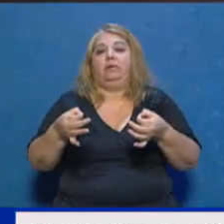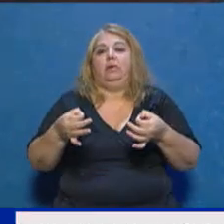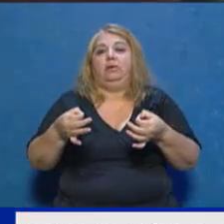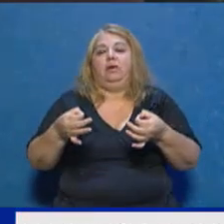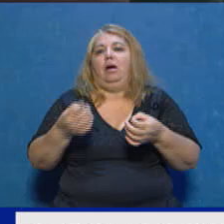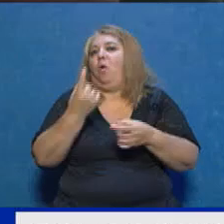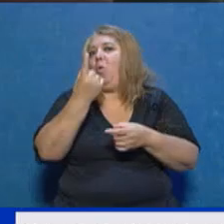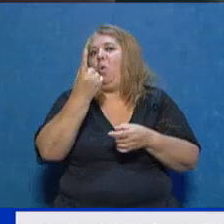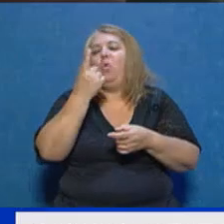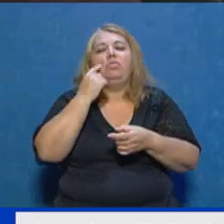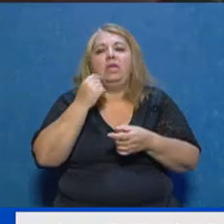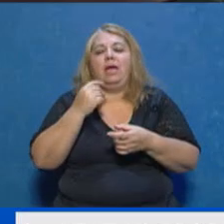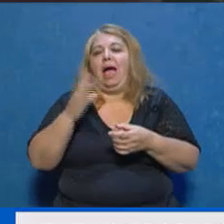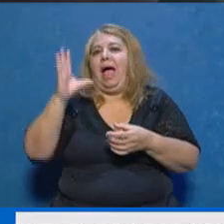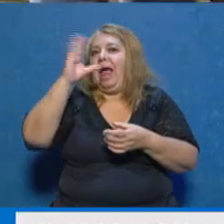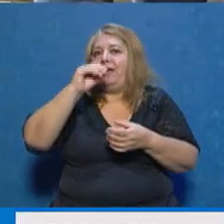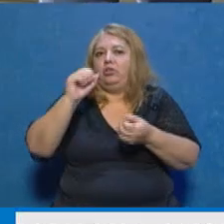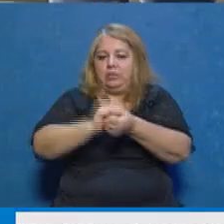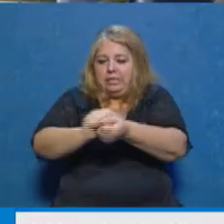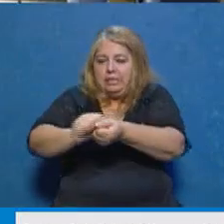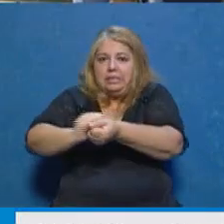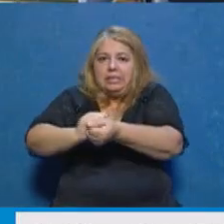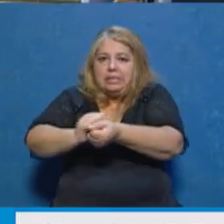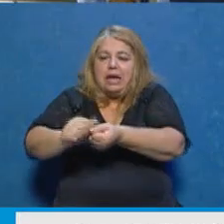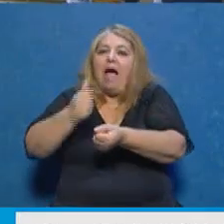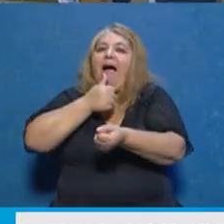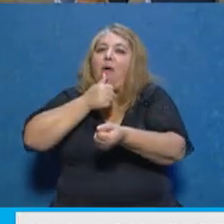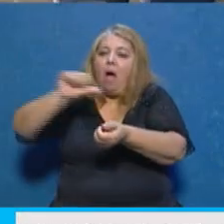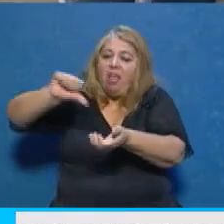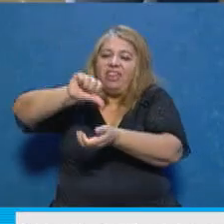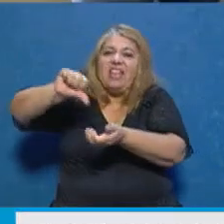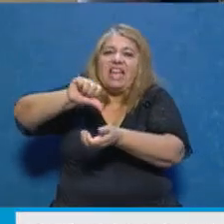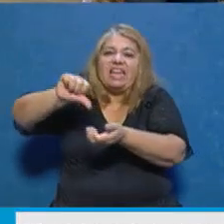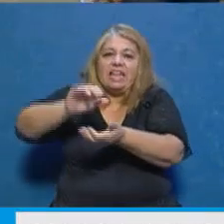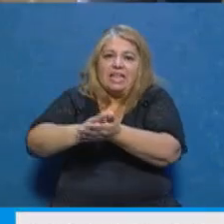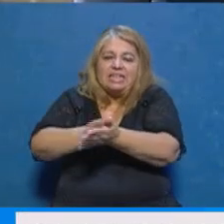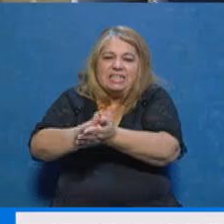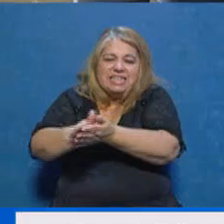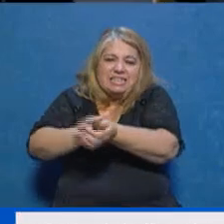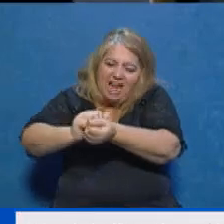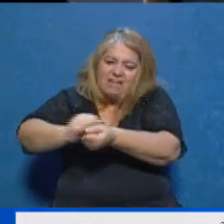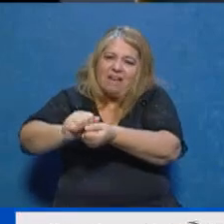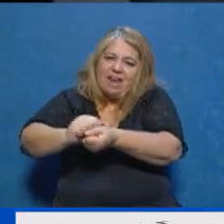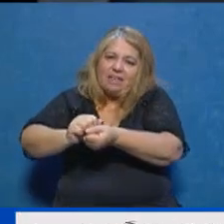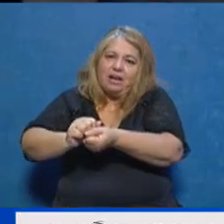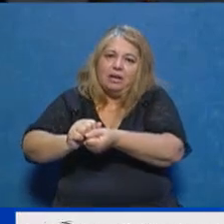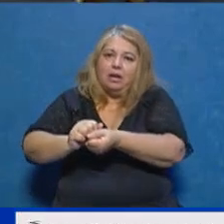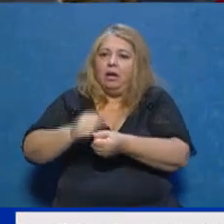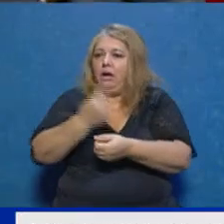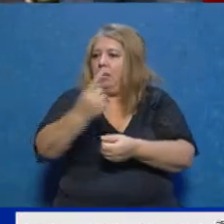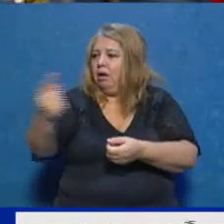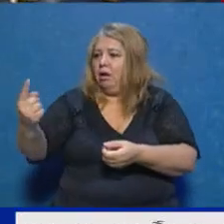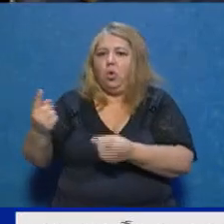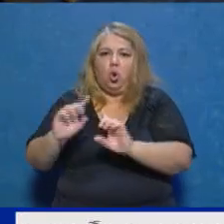más de un día, a la noche, lavarlos con agua y detergente, no usarlos más de una persona a la vez